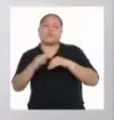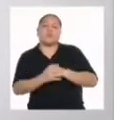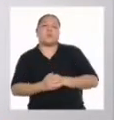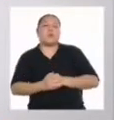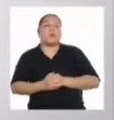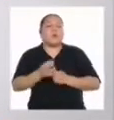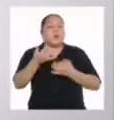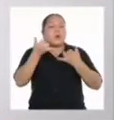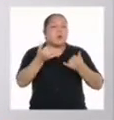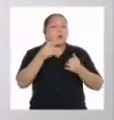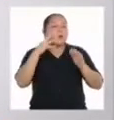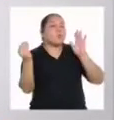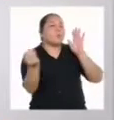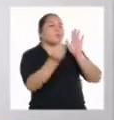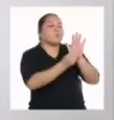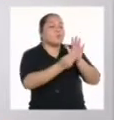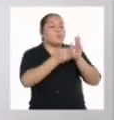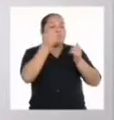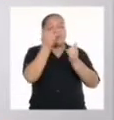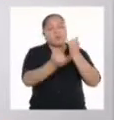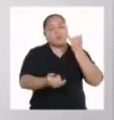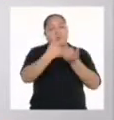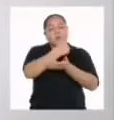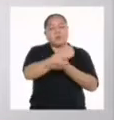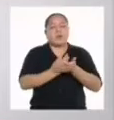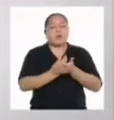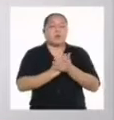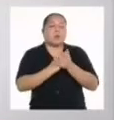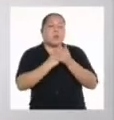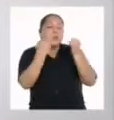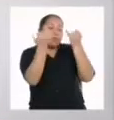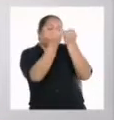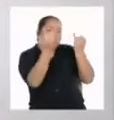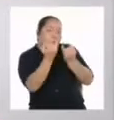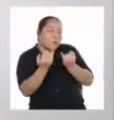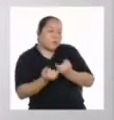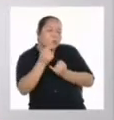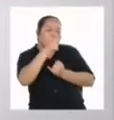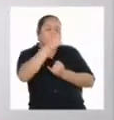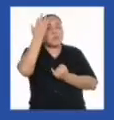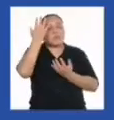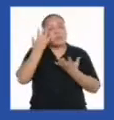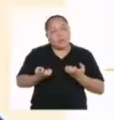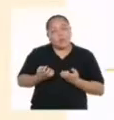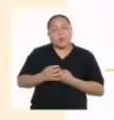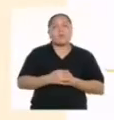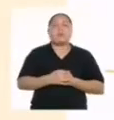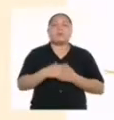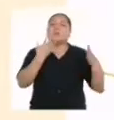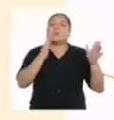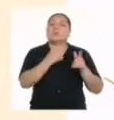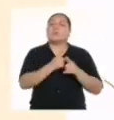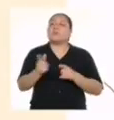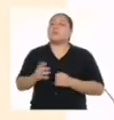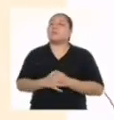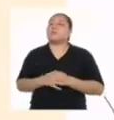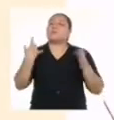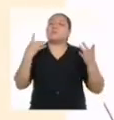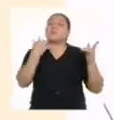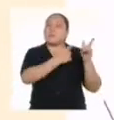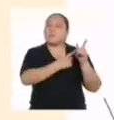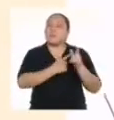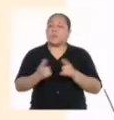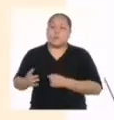colocar la última versión de tu texto en la silueta propuesta y listo. ¡Reto